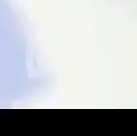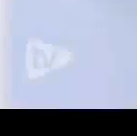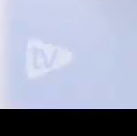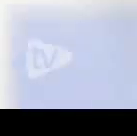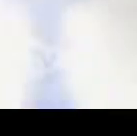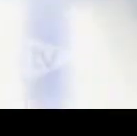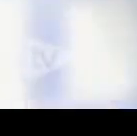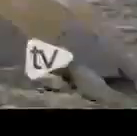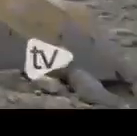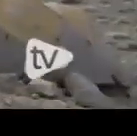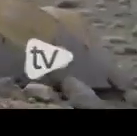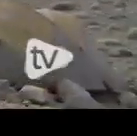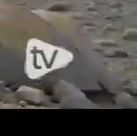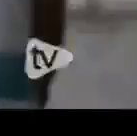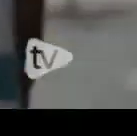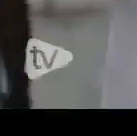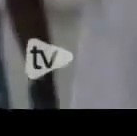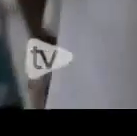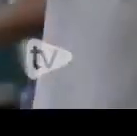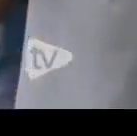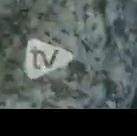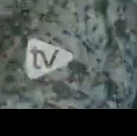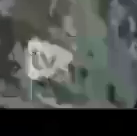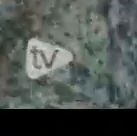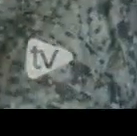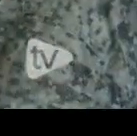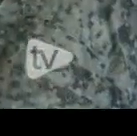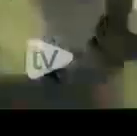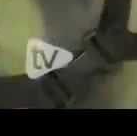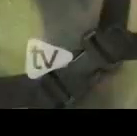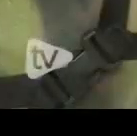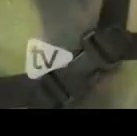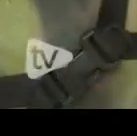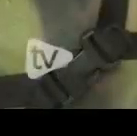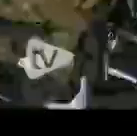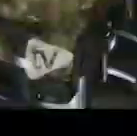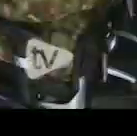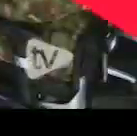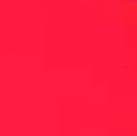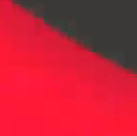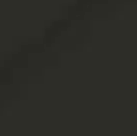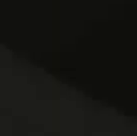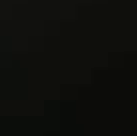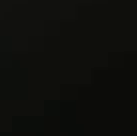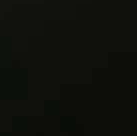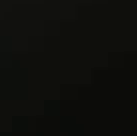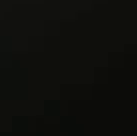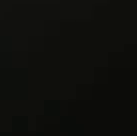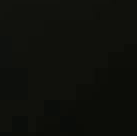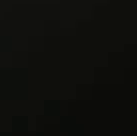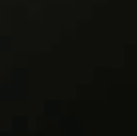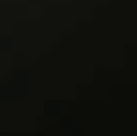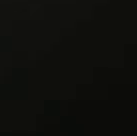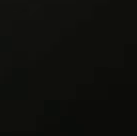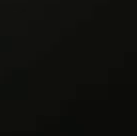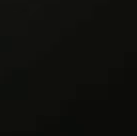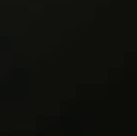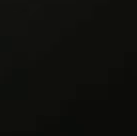Enfoque Mundial Todos los sábados a las 21 horas Por Ecuador TV